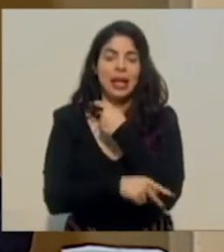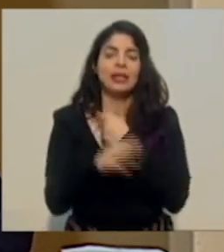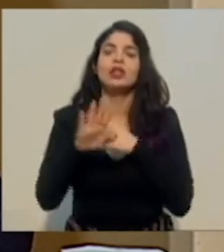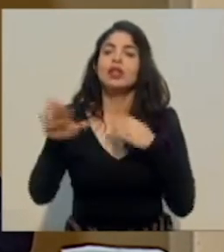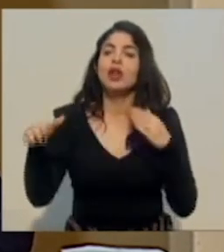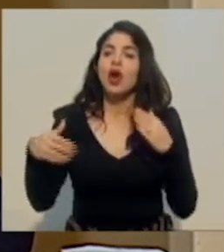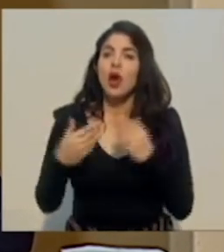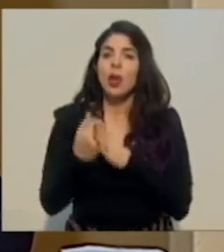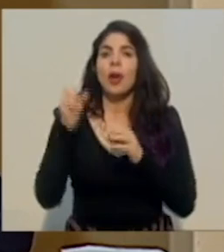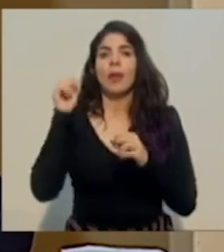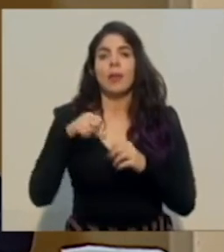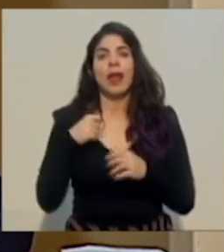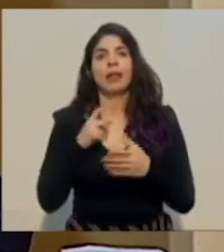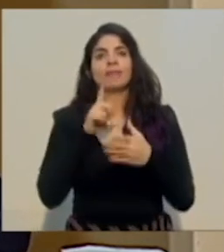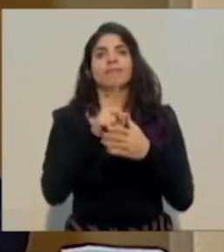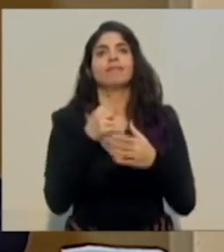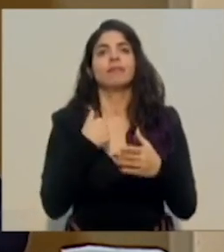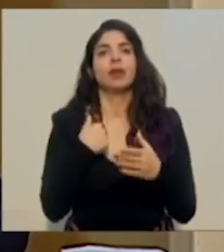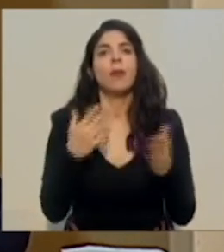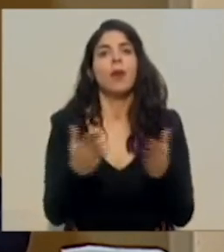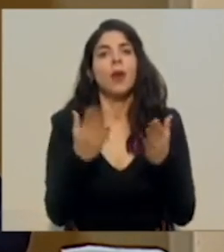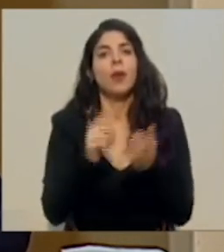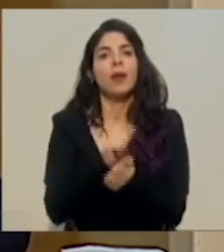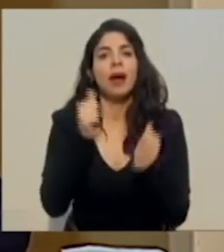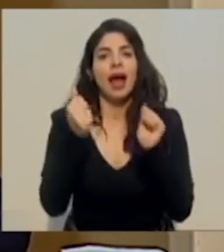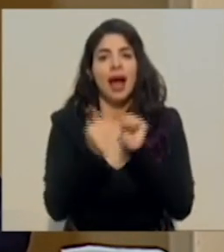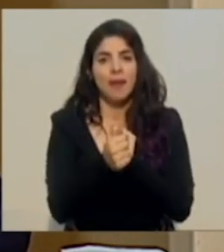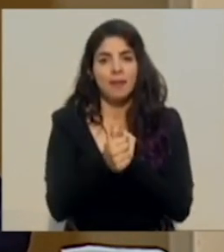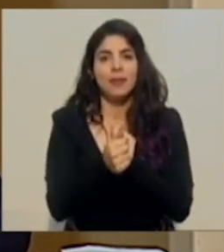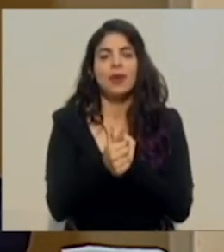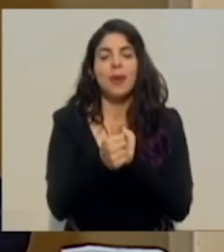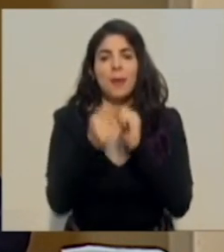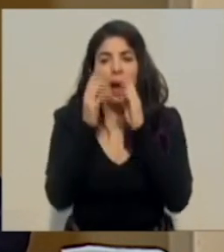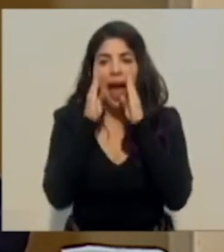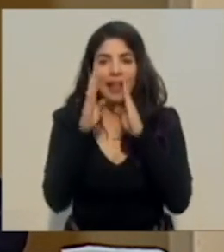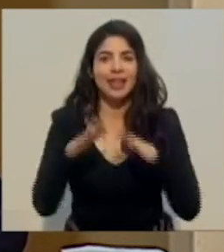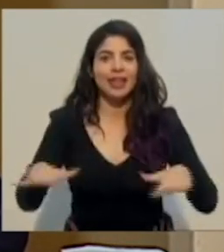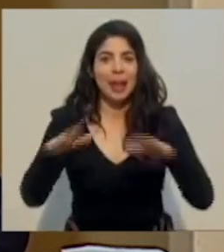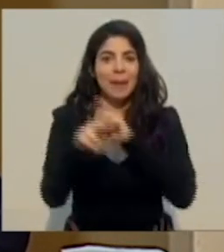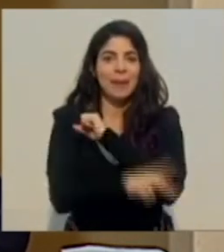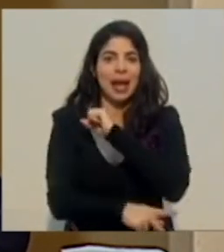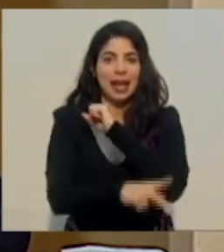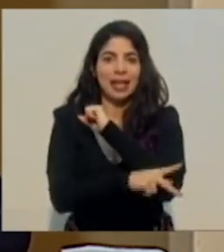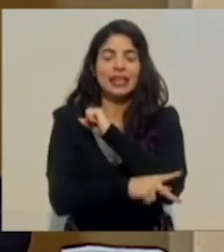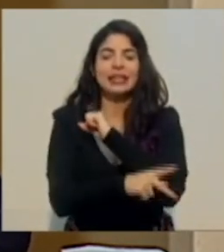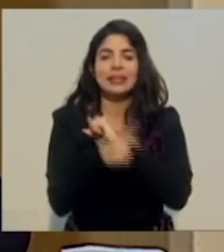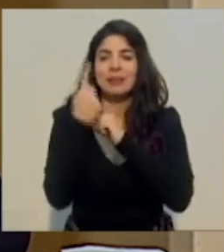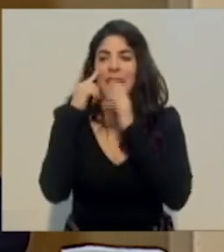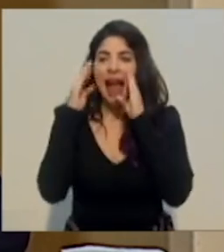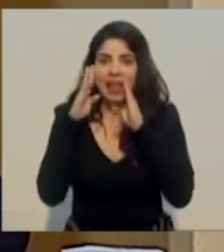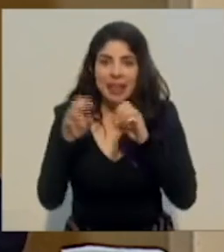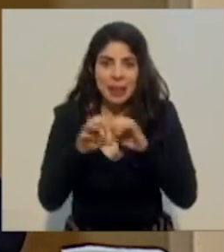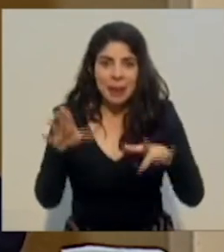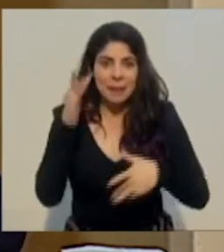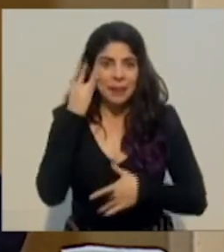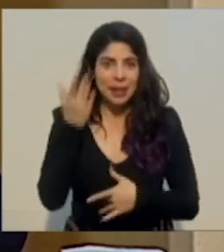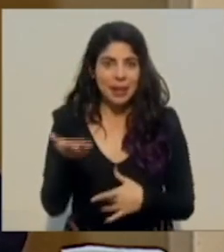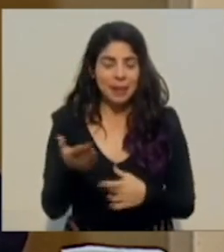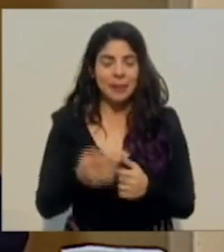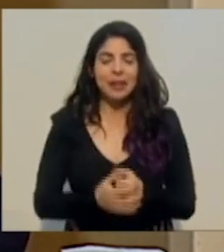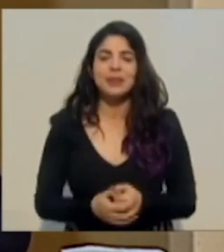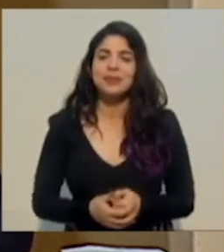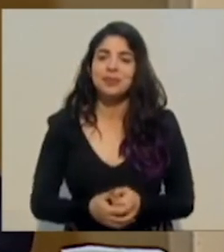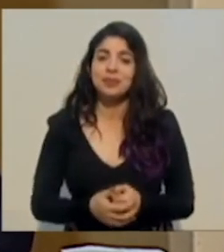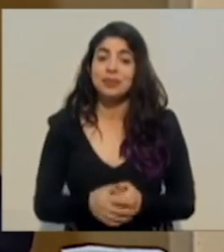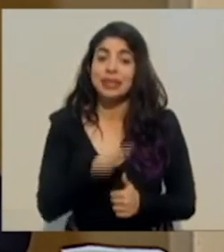en el abordaje que tenemos que hacer como país en términos de la atención de esta pandemia. Aunado a esto, la idea